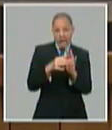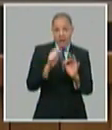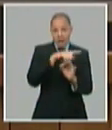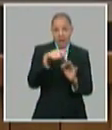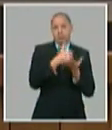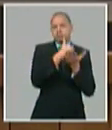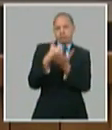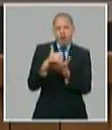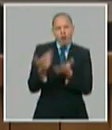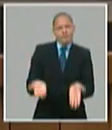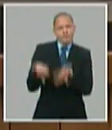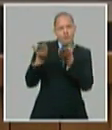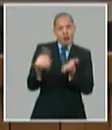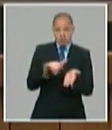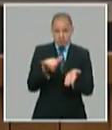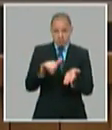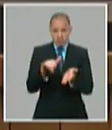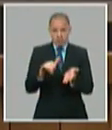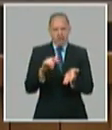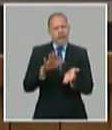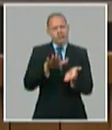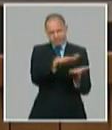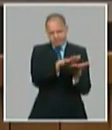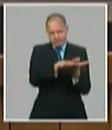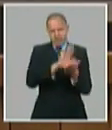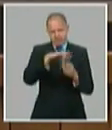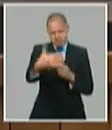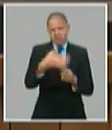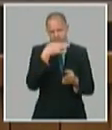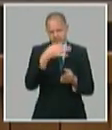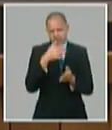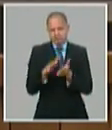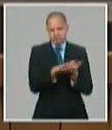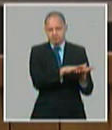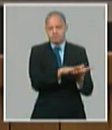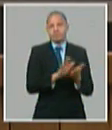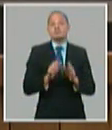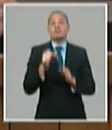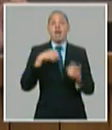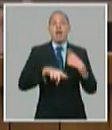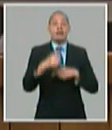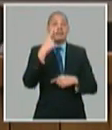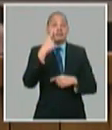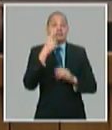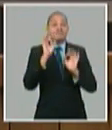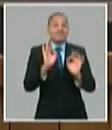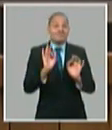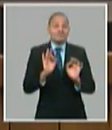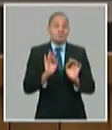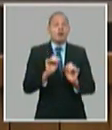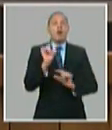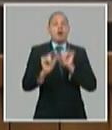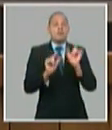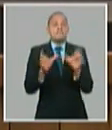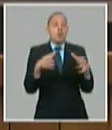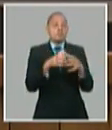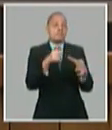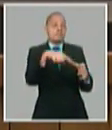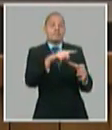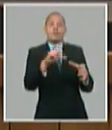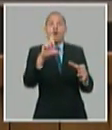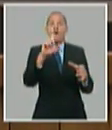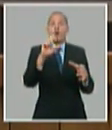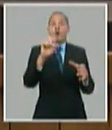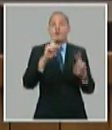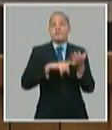que se diseñó el incentivo y se aprobó de que los productores nacionales del sector estatal y también las cooperativas agropecuarias y